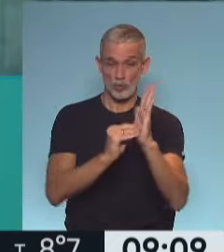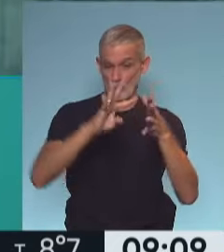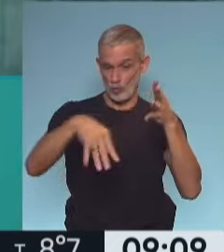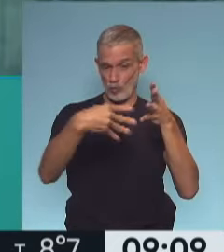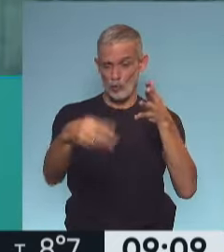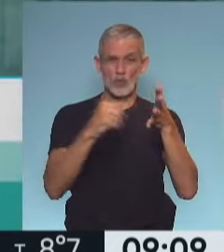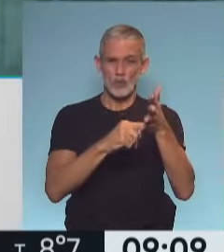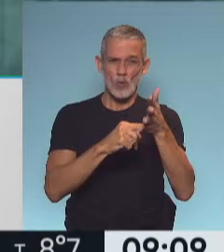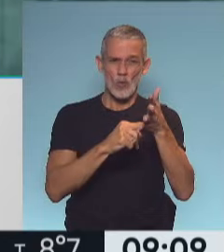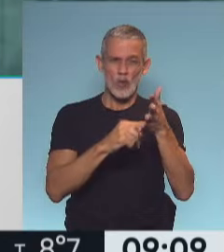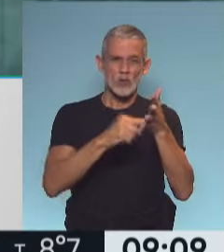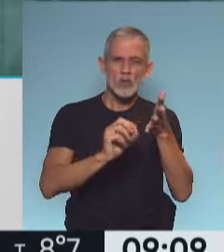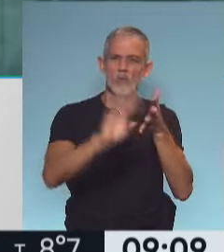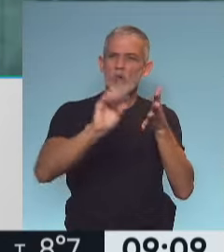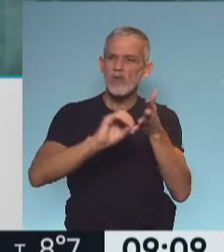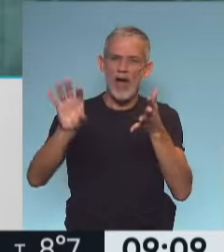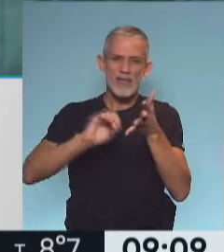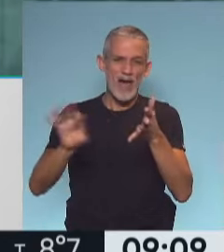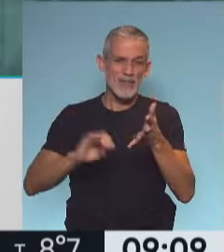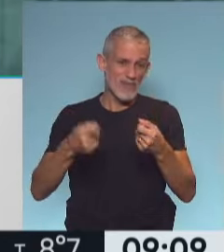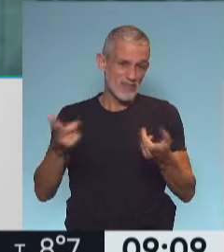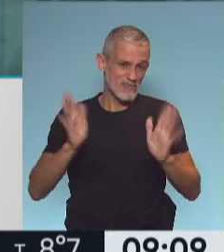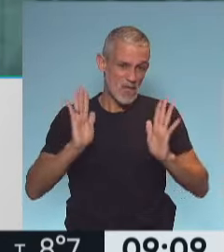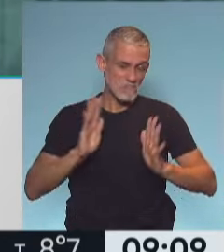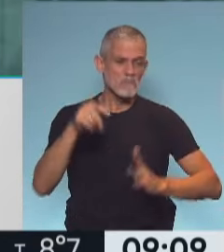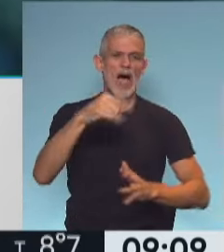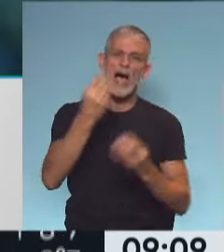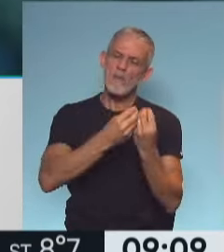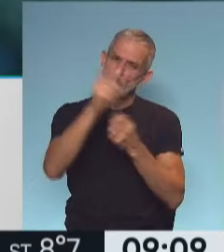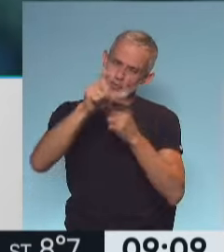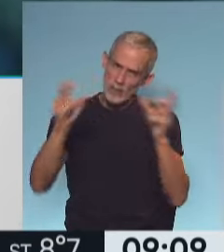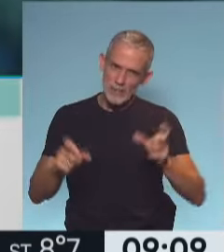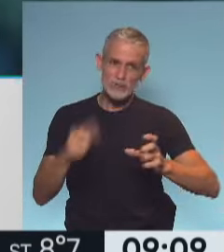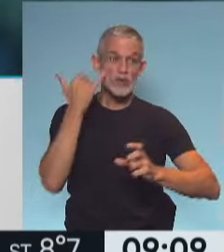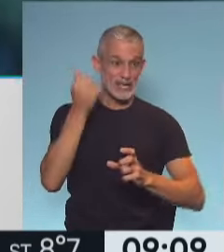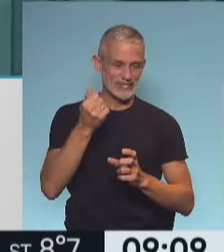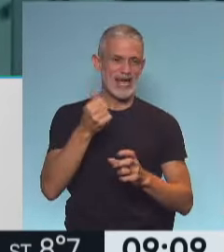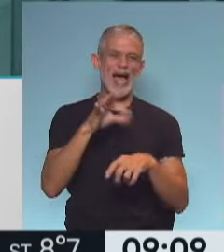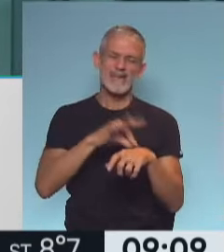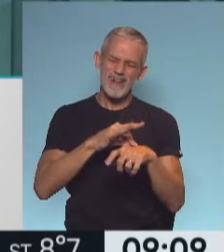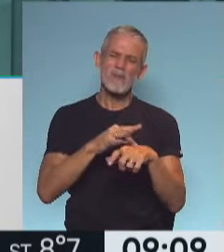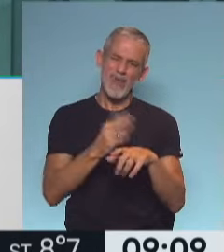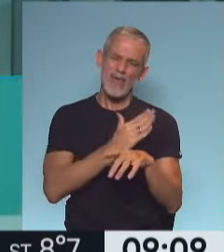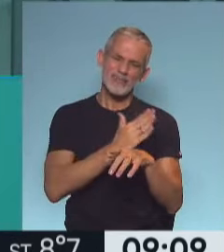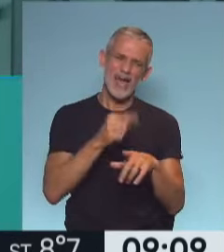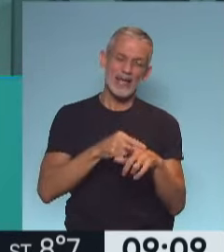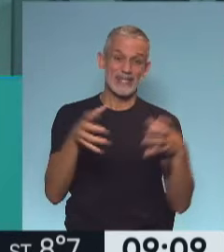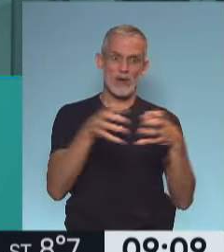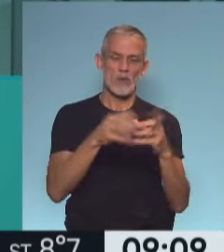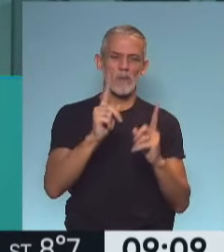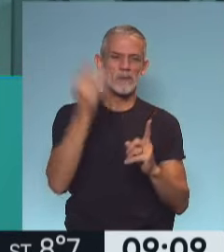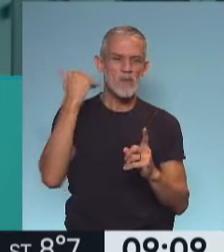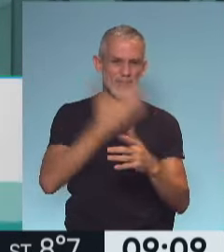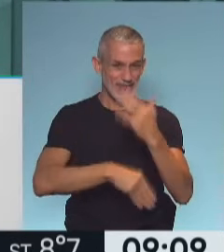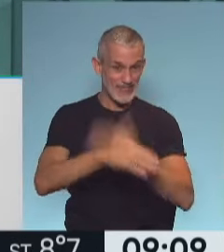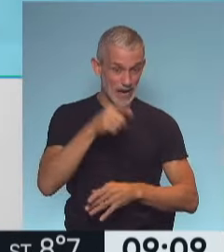así que se van dando los turnos. Puedo pensar que también hay muchas personas ya con patologías de base, que eran también personas con